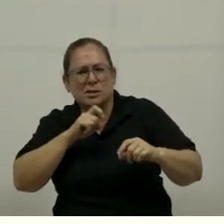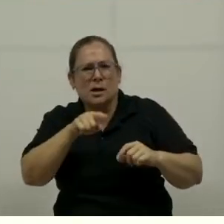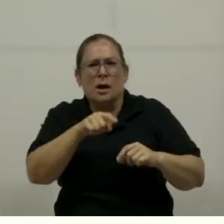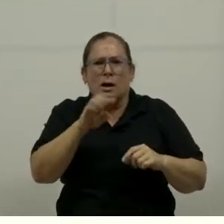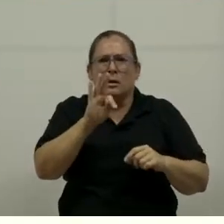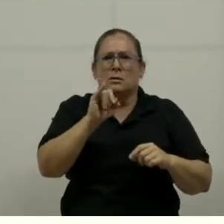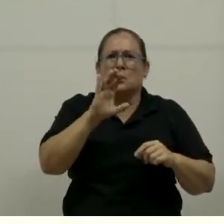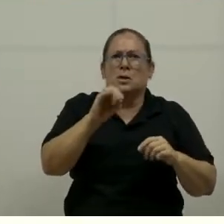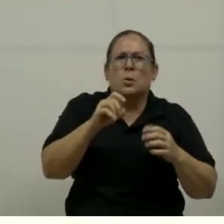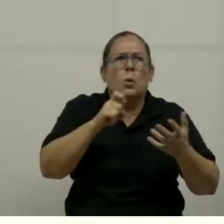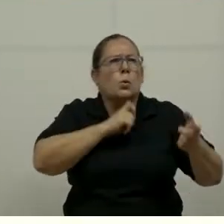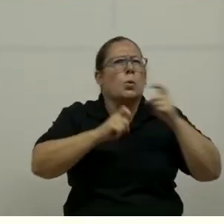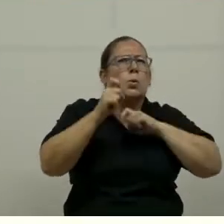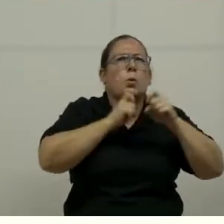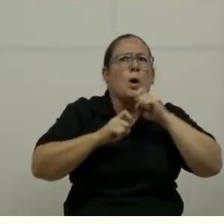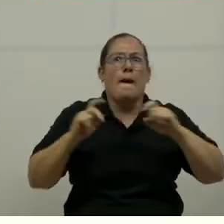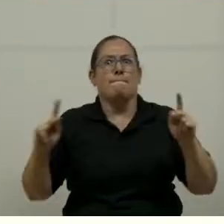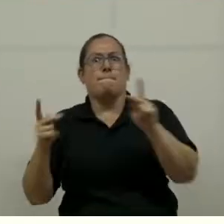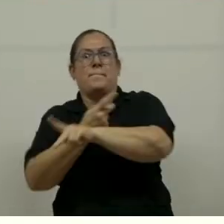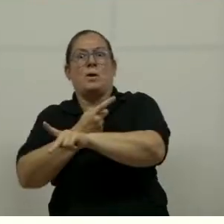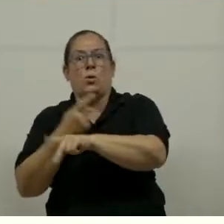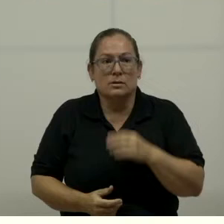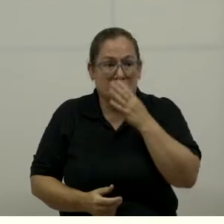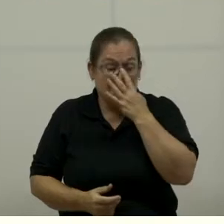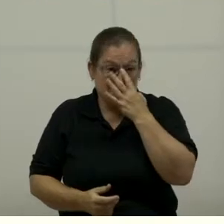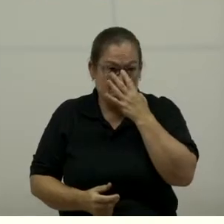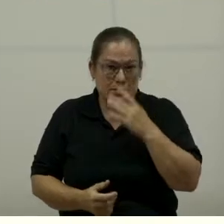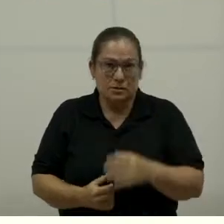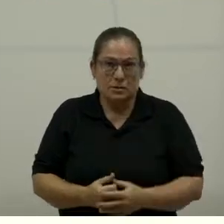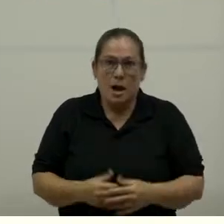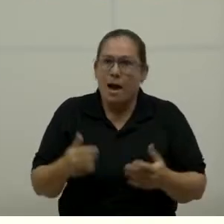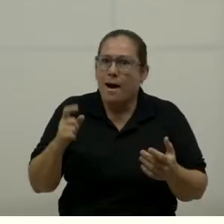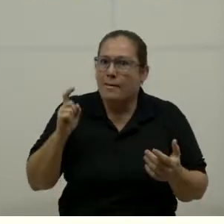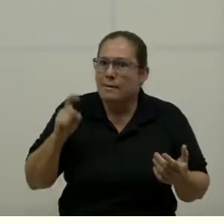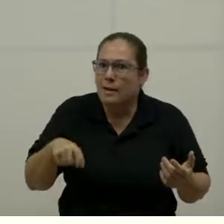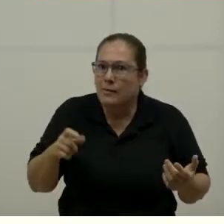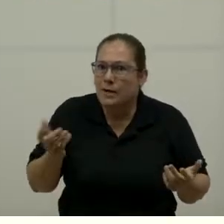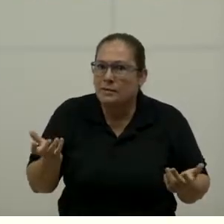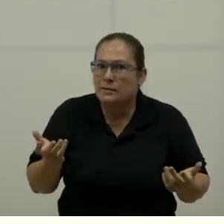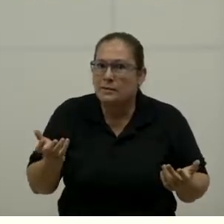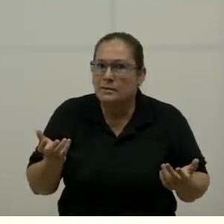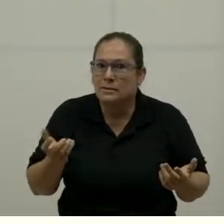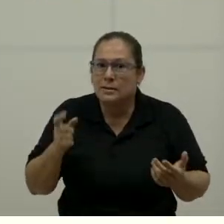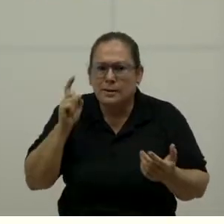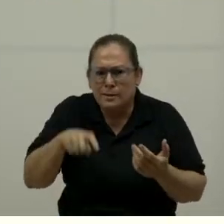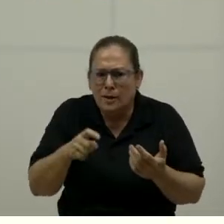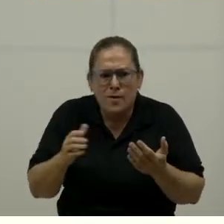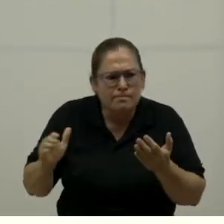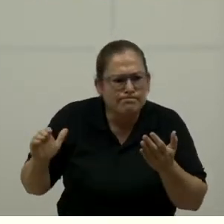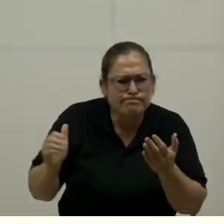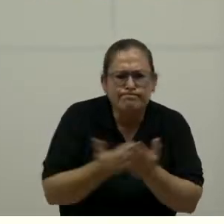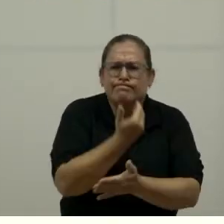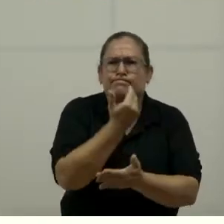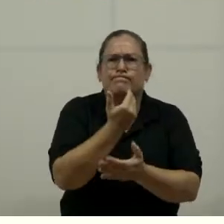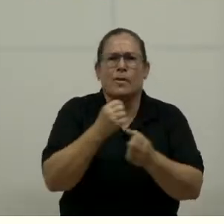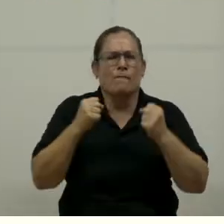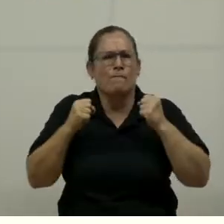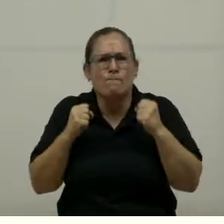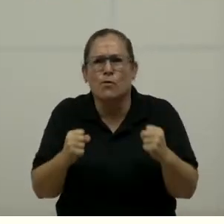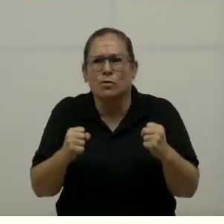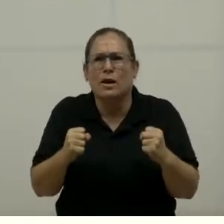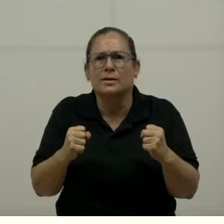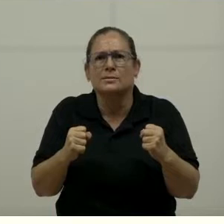acompañamiento es fundamental. Y entonces, ¿qué es lo que queremos hacer? Hay que renovar, fortalecer